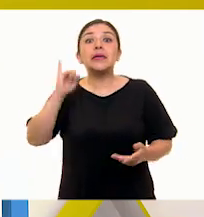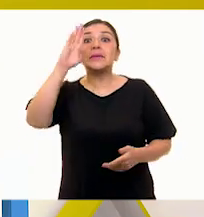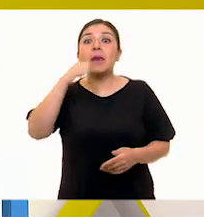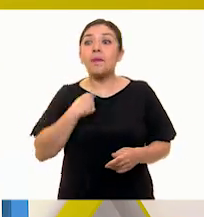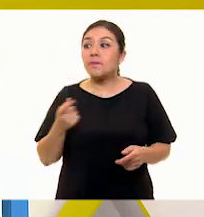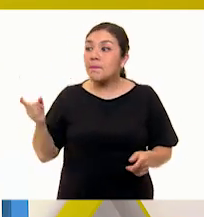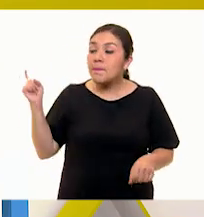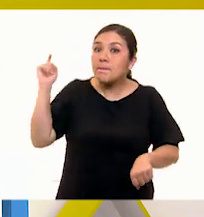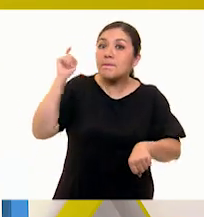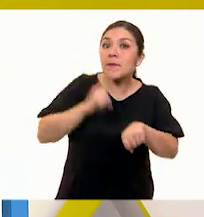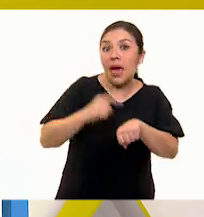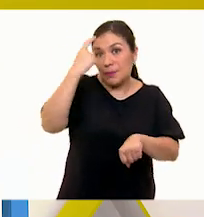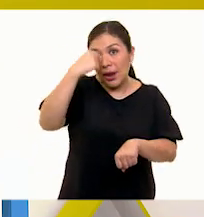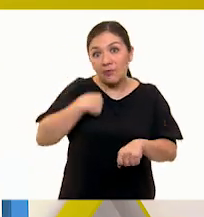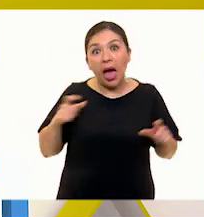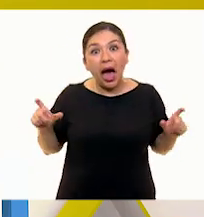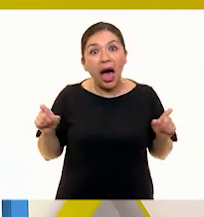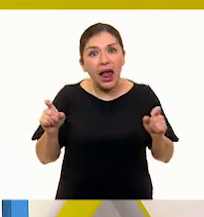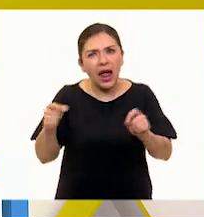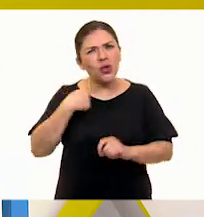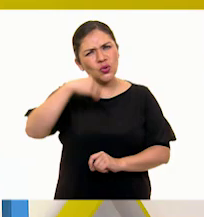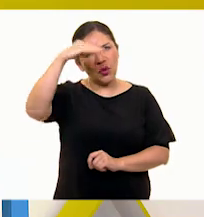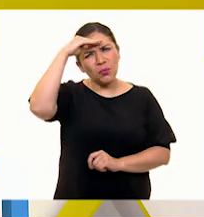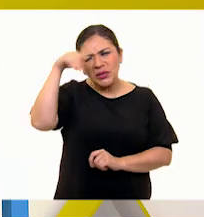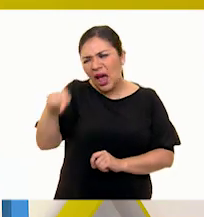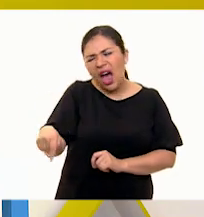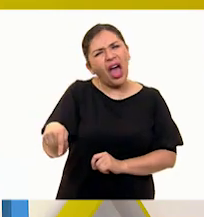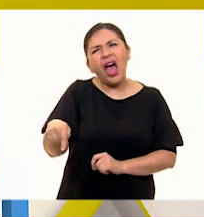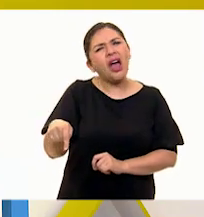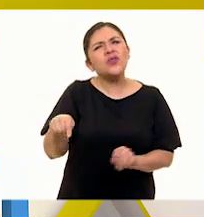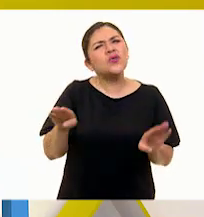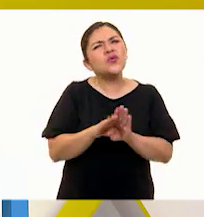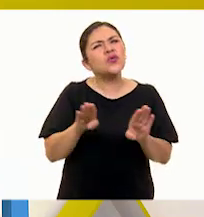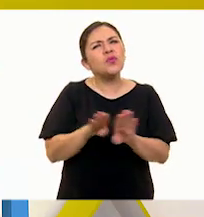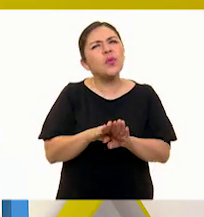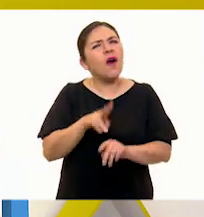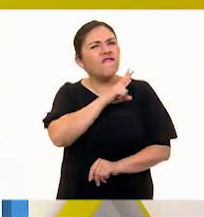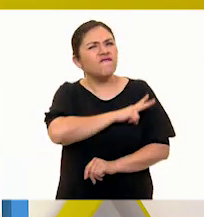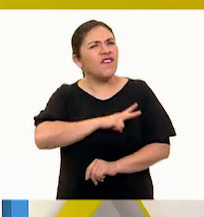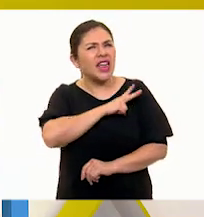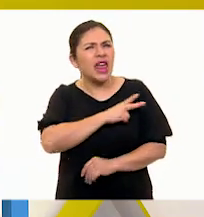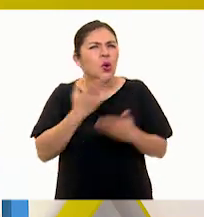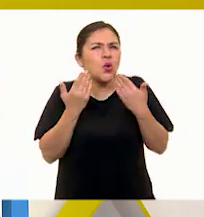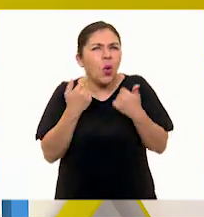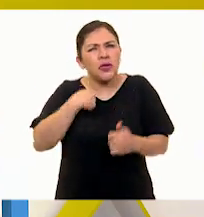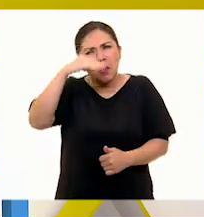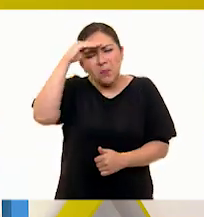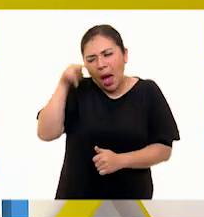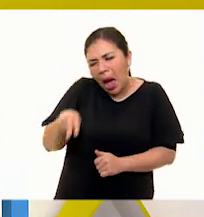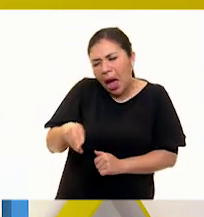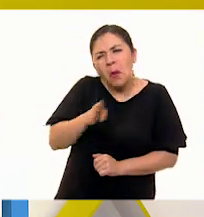pico un alacrán pensando que no tenía como veneno, no sé, se me hacía un animal amigable, pero